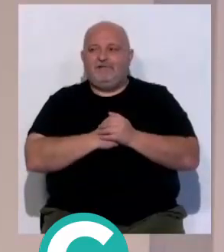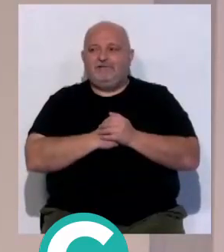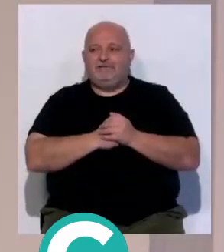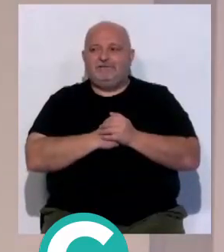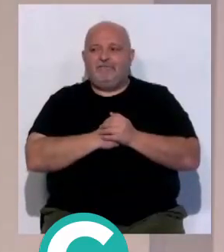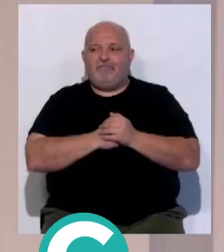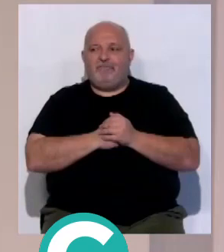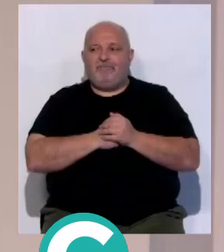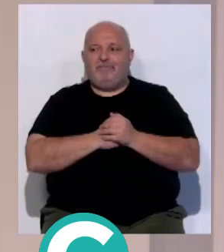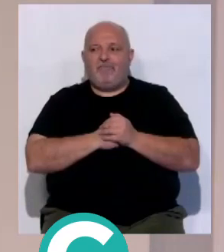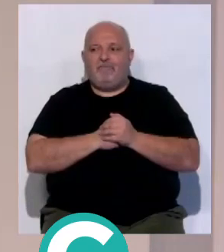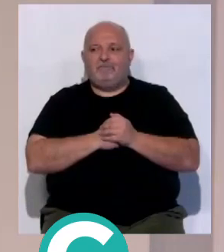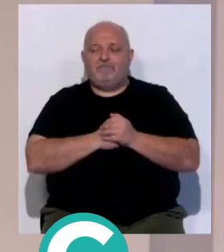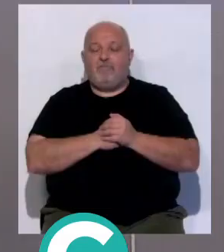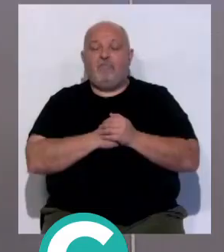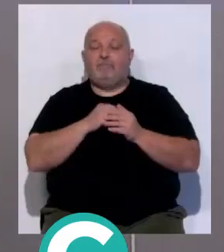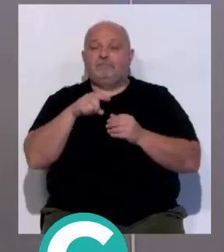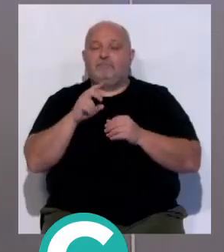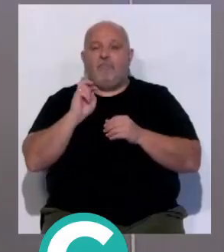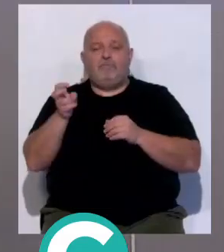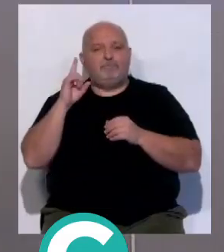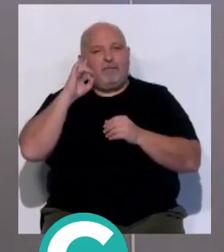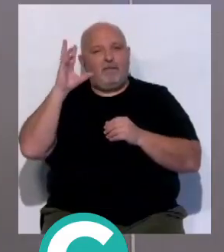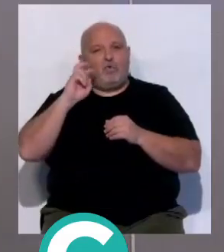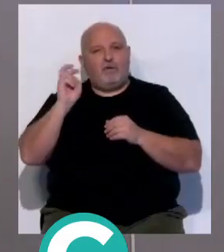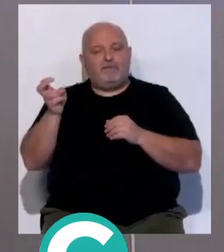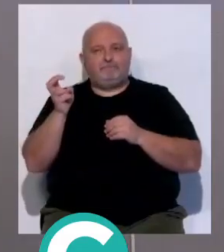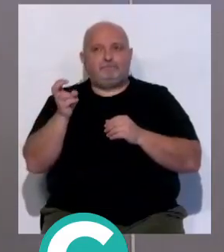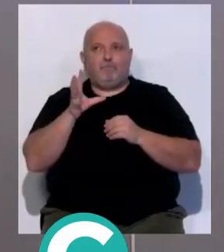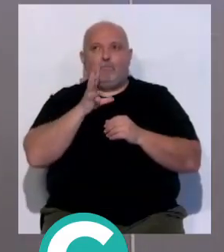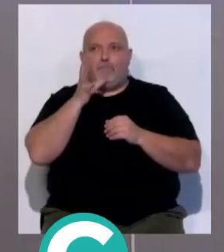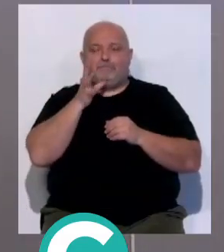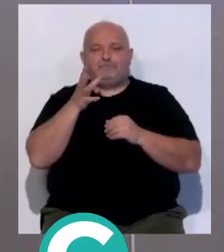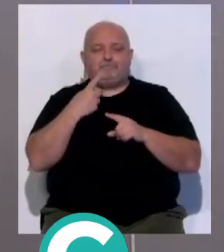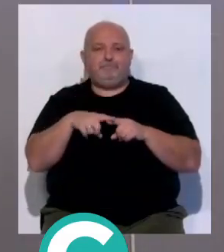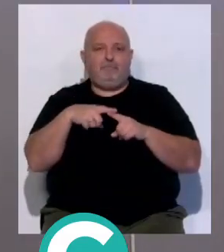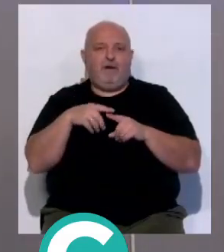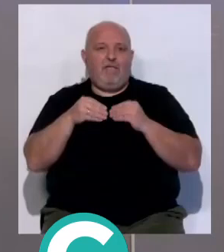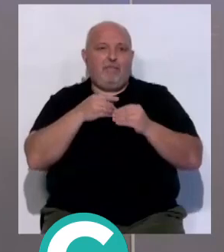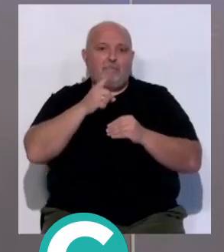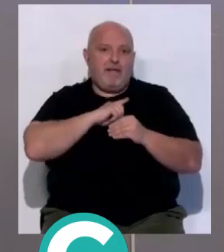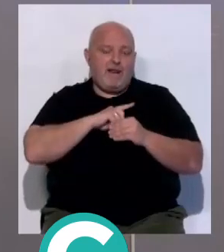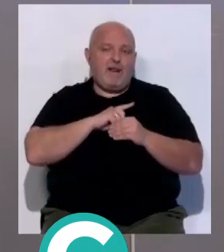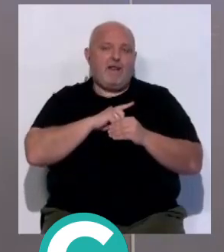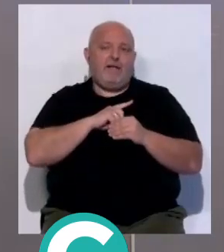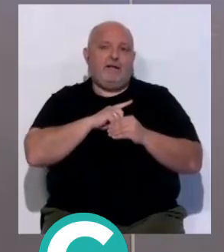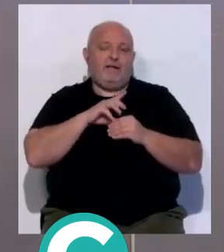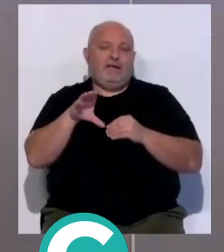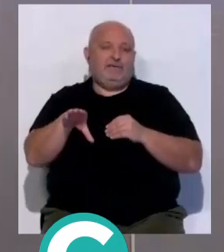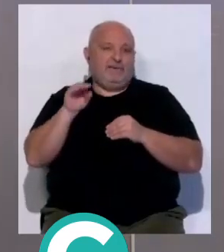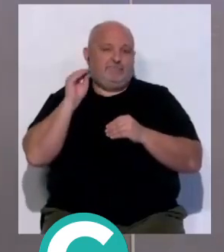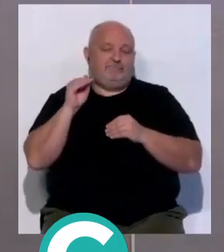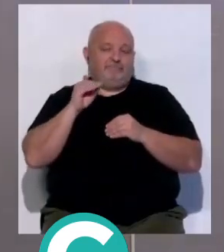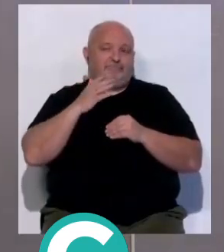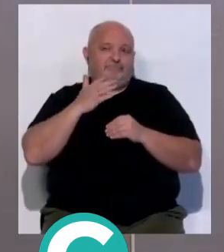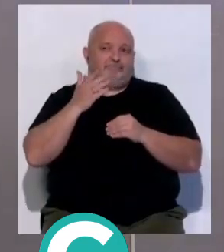Bueno, también ha habido una iniciativa, porque cuando las cosas se hacen mal, entendemos, según